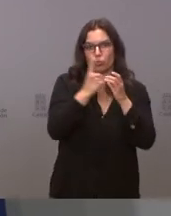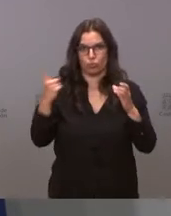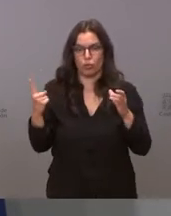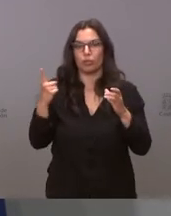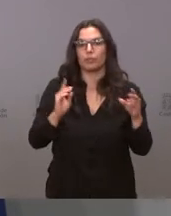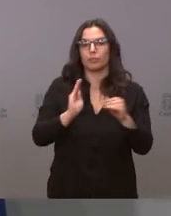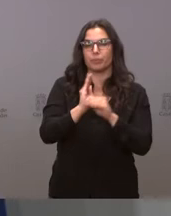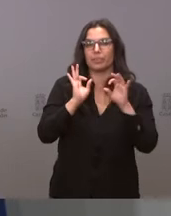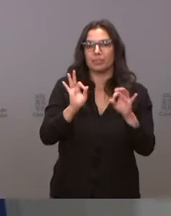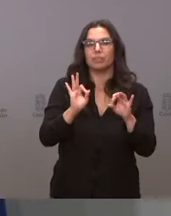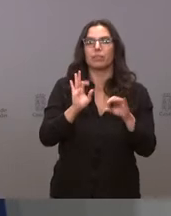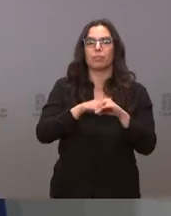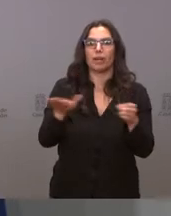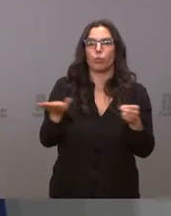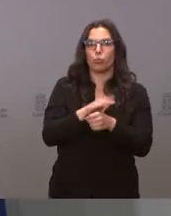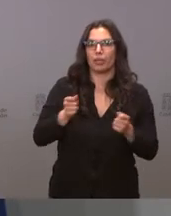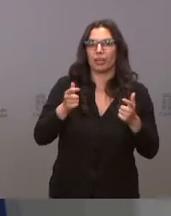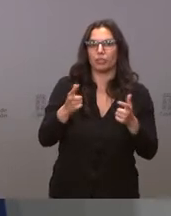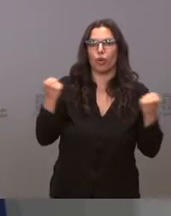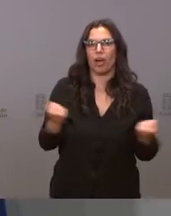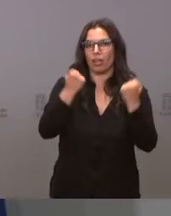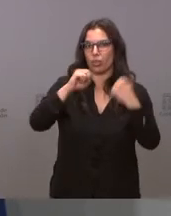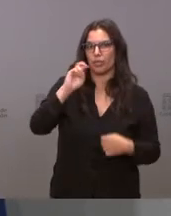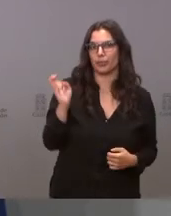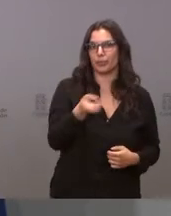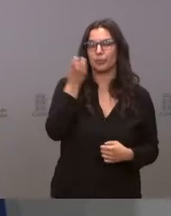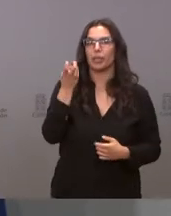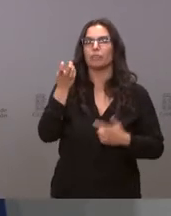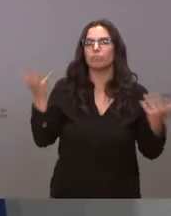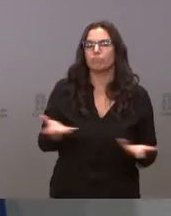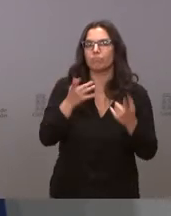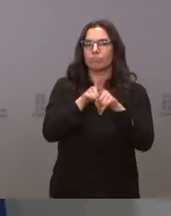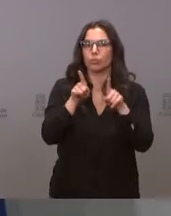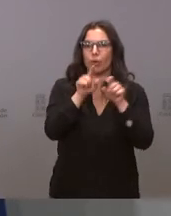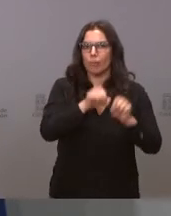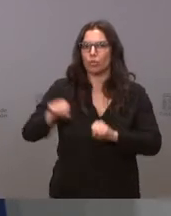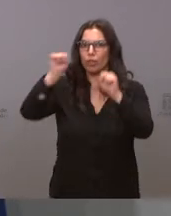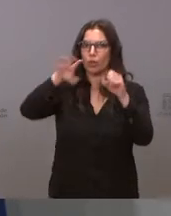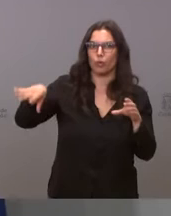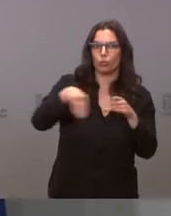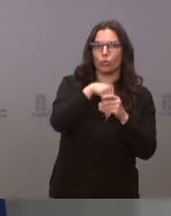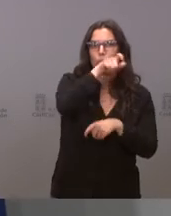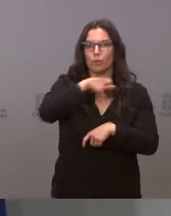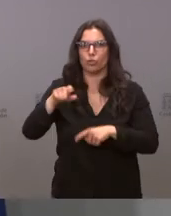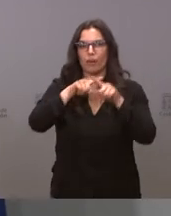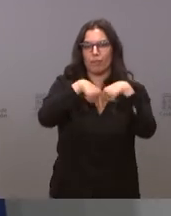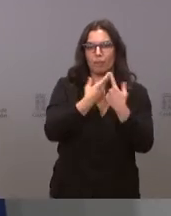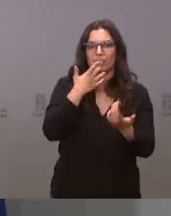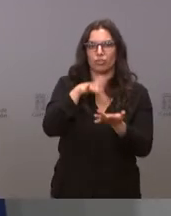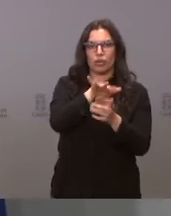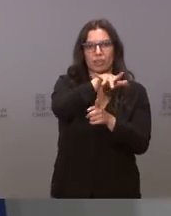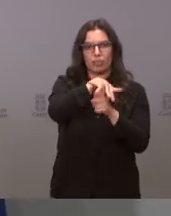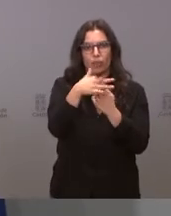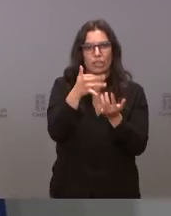destino va a servir para financiar los gastos de diversas acciones que promuevan la protección e inclusión de personas y familias en situación de